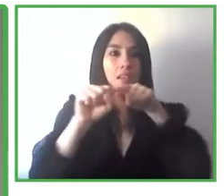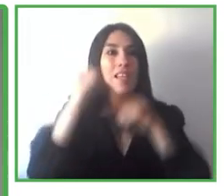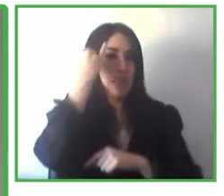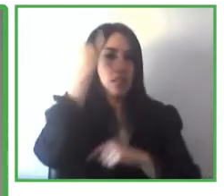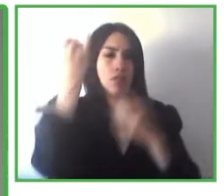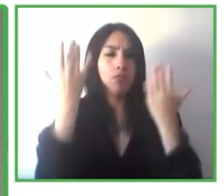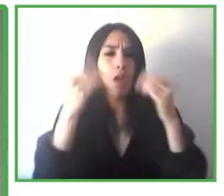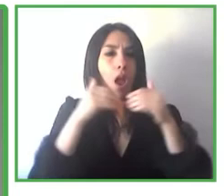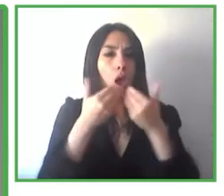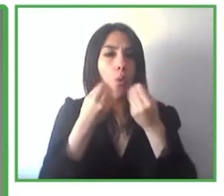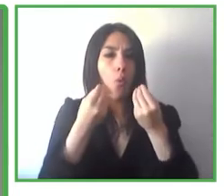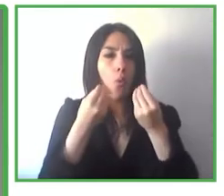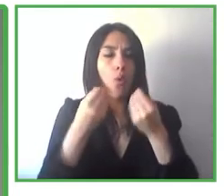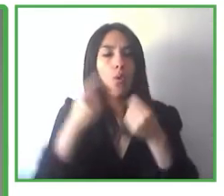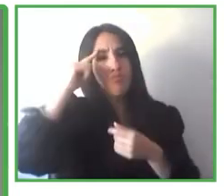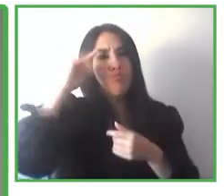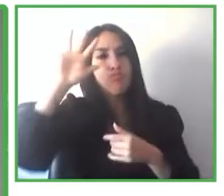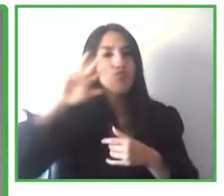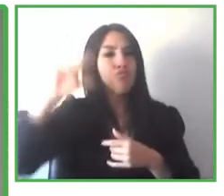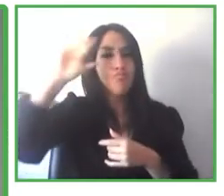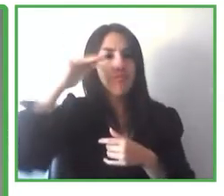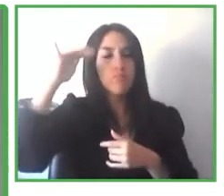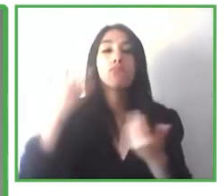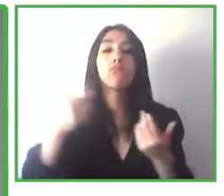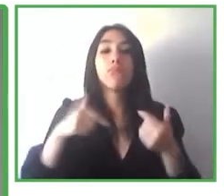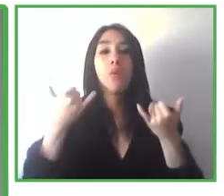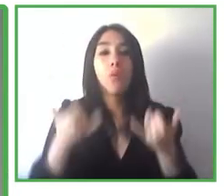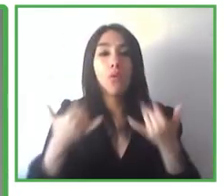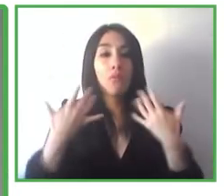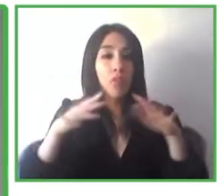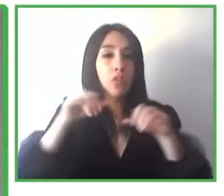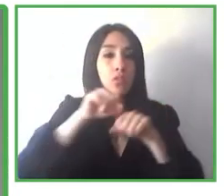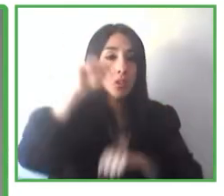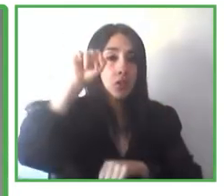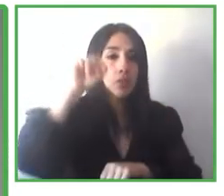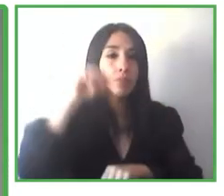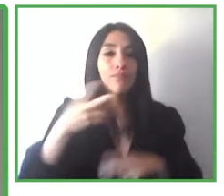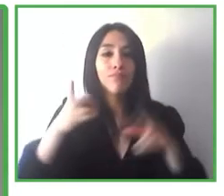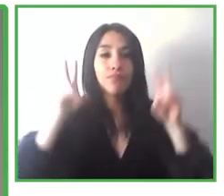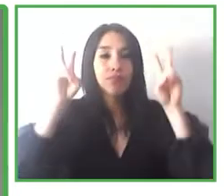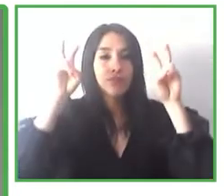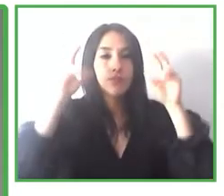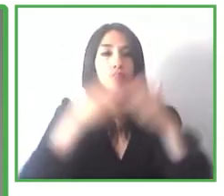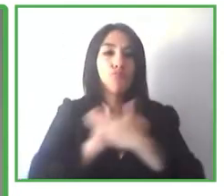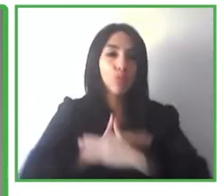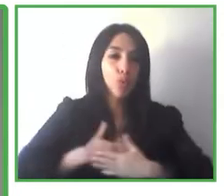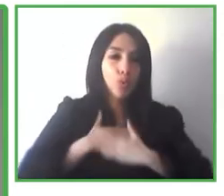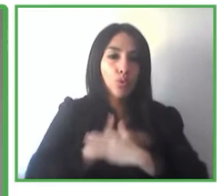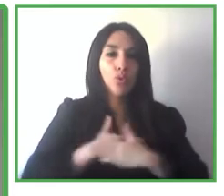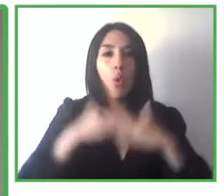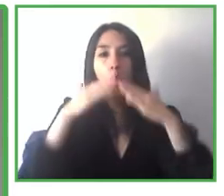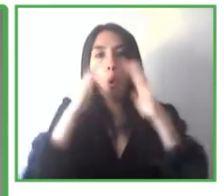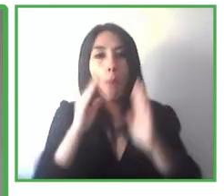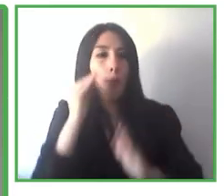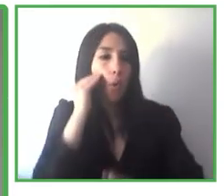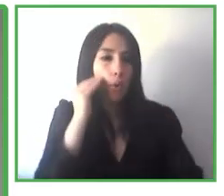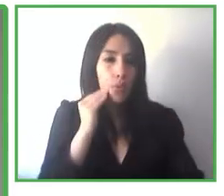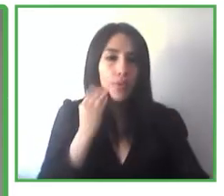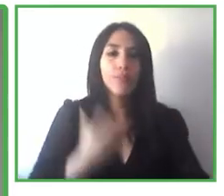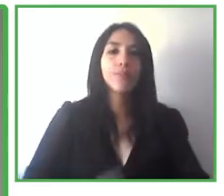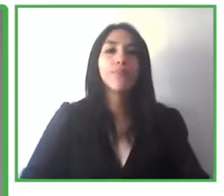sistemas de, por ejemplo, relacionados con el entretenimiento, el entretenimiento doméstico, ¿no? O bien, tanto doméstico como,